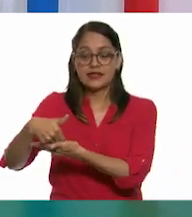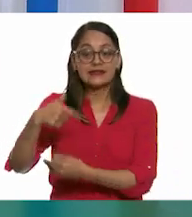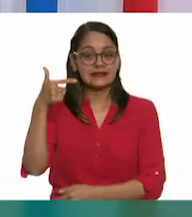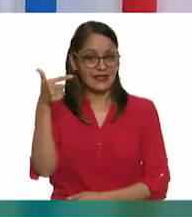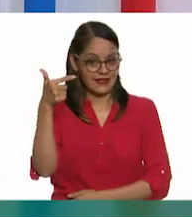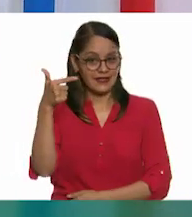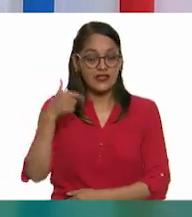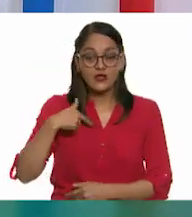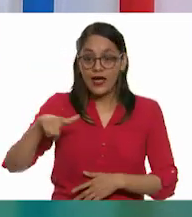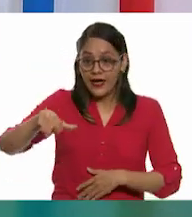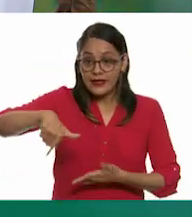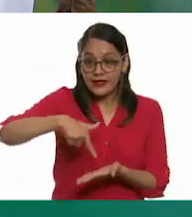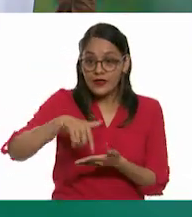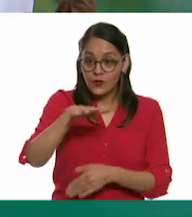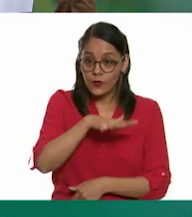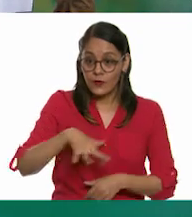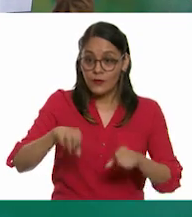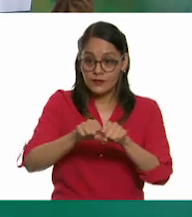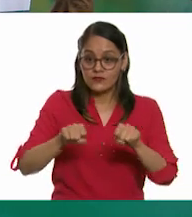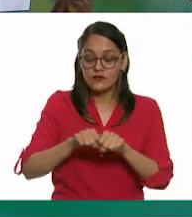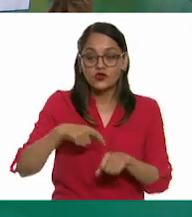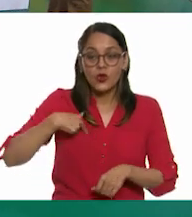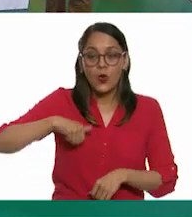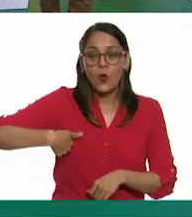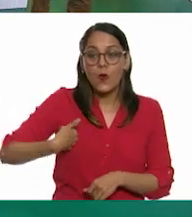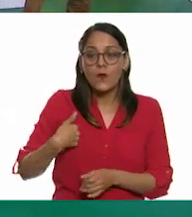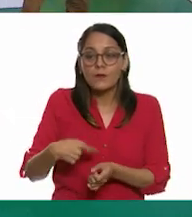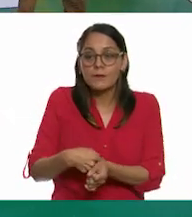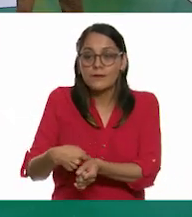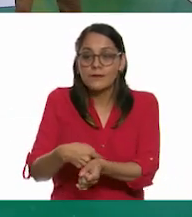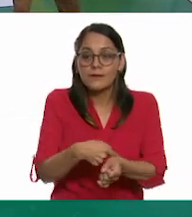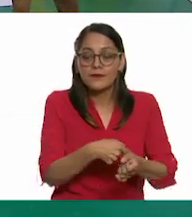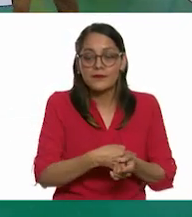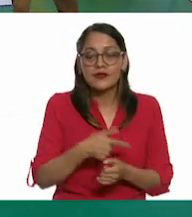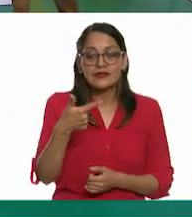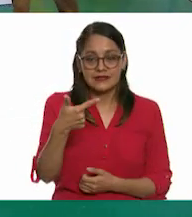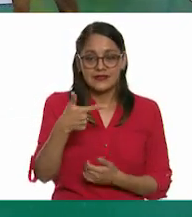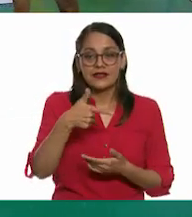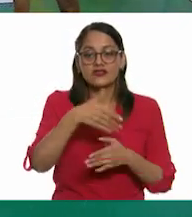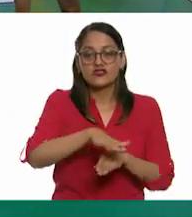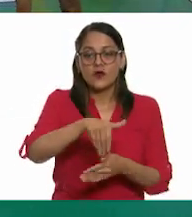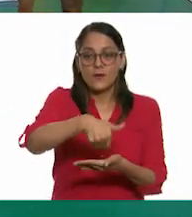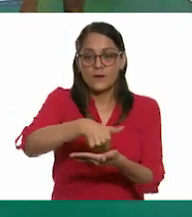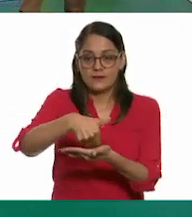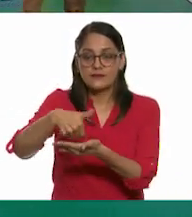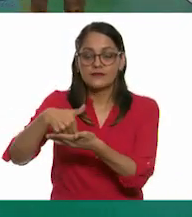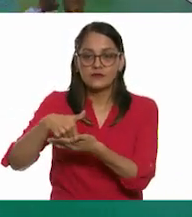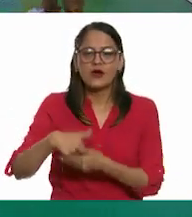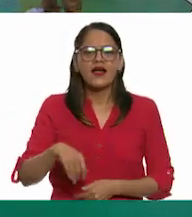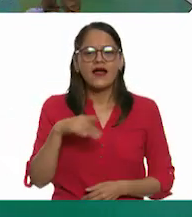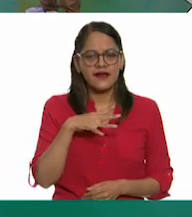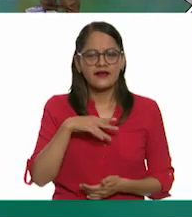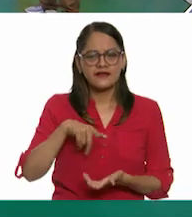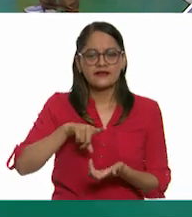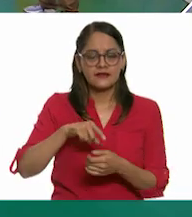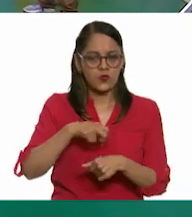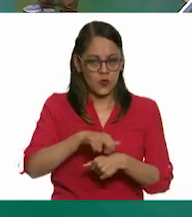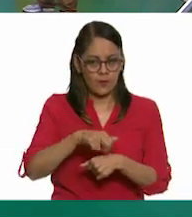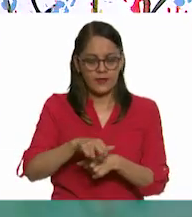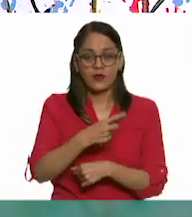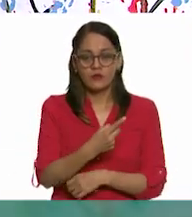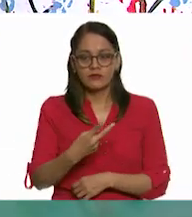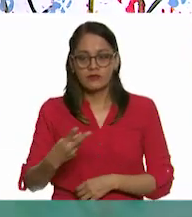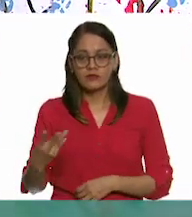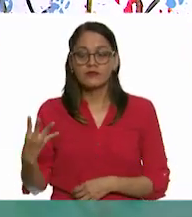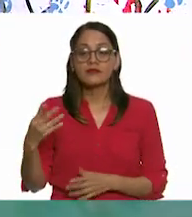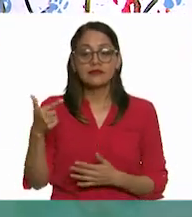Ah, ¿de verdad? ¿Aquí en nuestro salón? Exacto. Siete sobres. Cada uno de ellos contiene un número. Obviamente, tenemos que